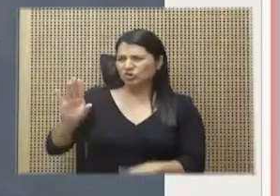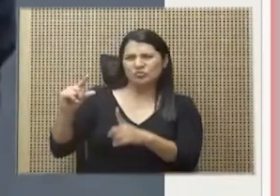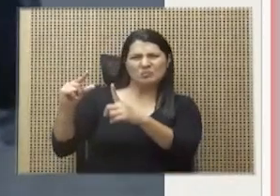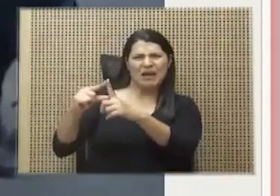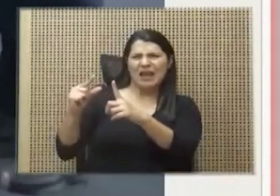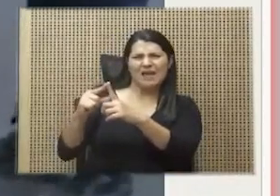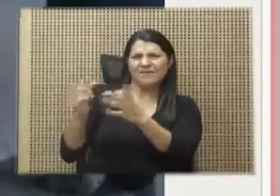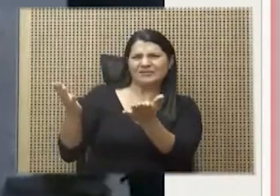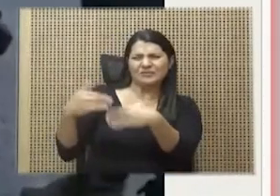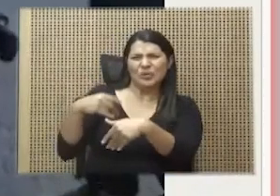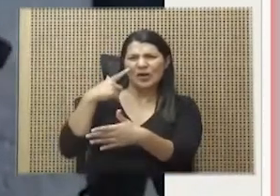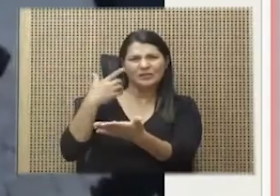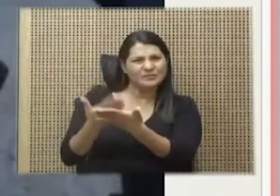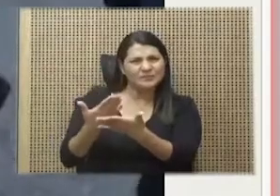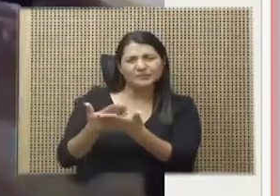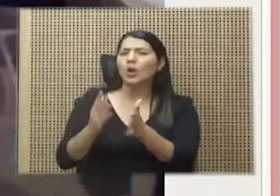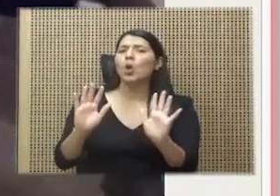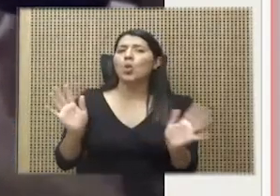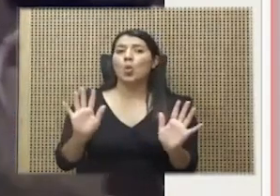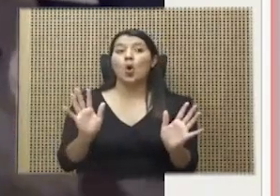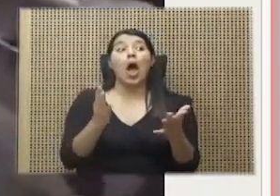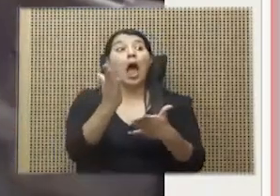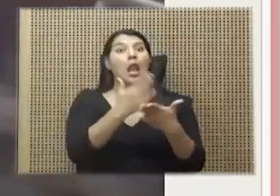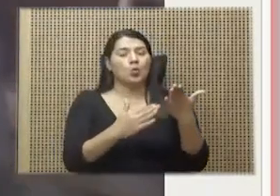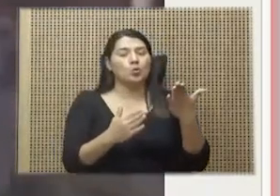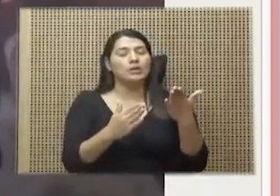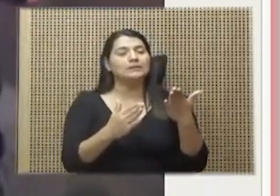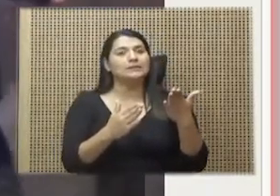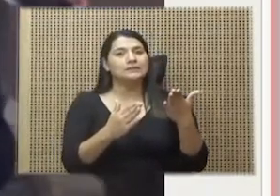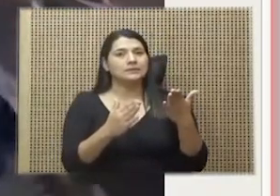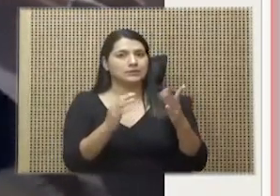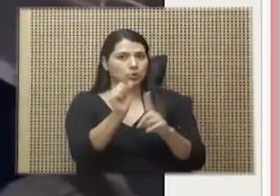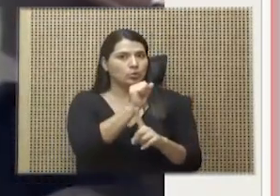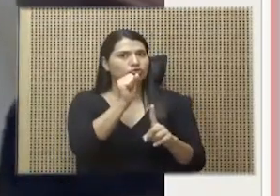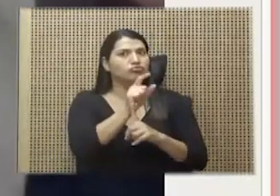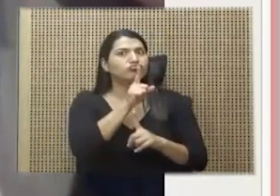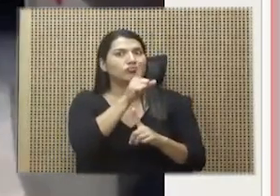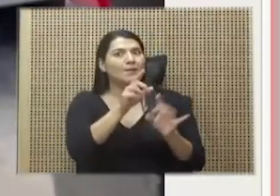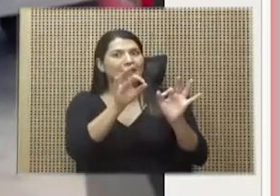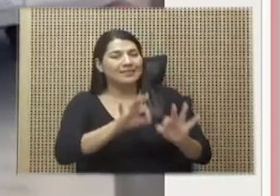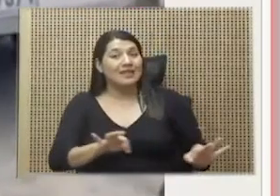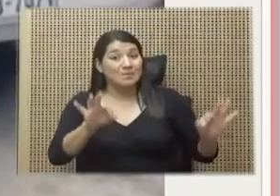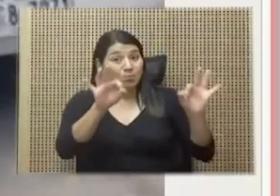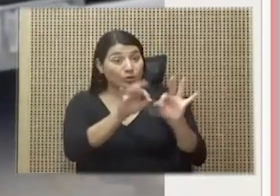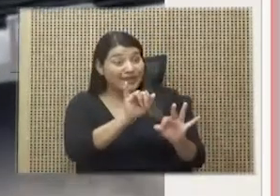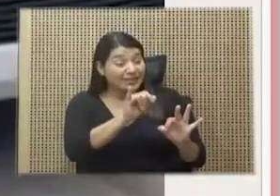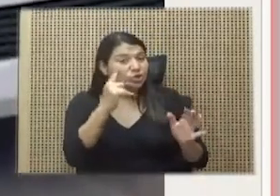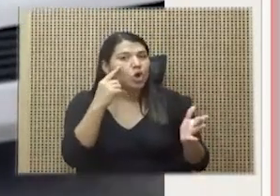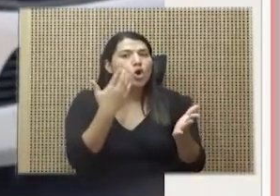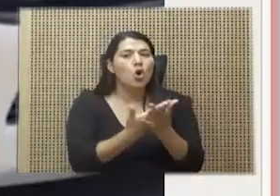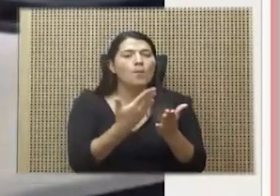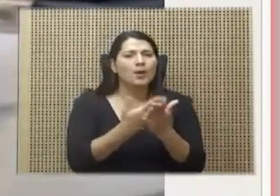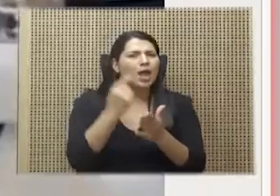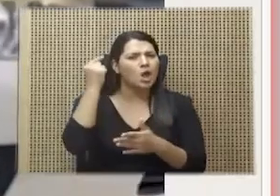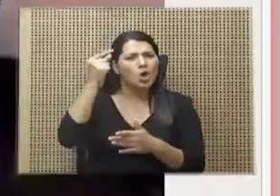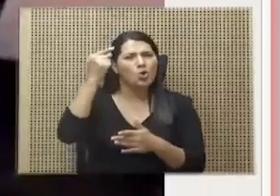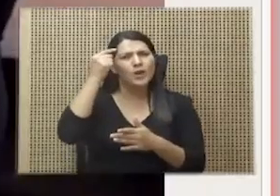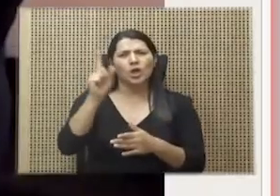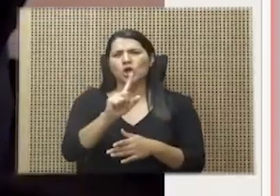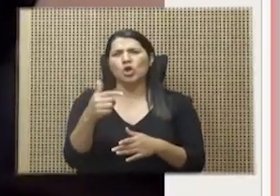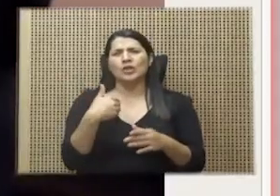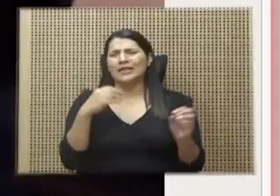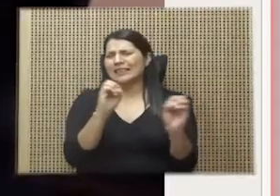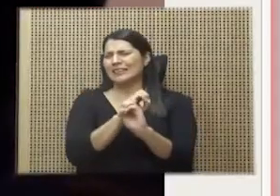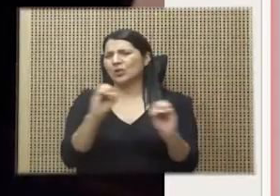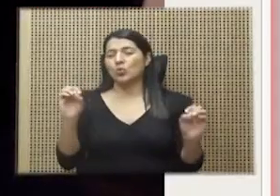hay hechos absolutamente relevantes que comprueban que este gobierno no tiene ninguna alianza con los grupos del narcotráfico. Vamos